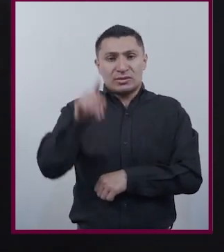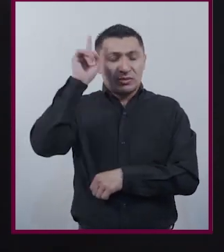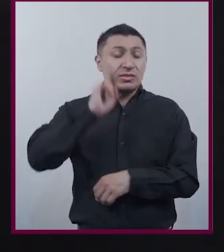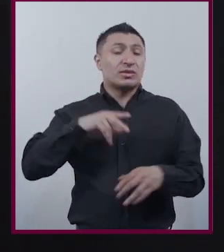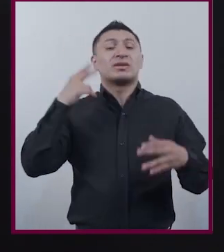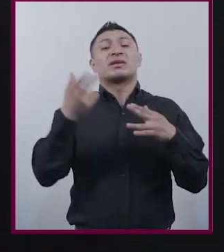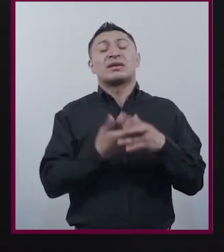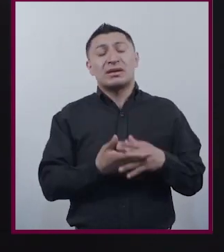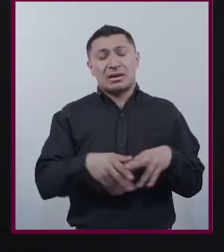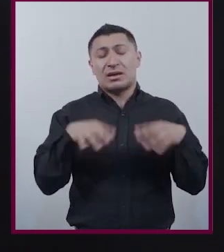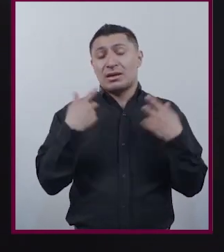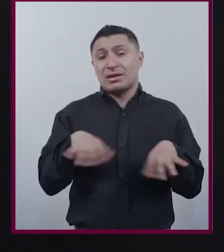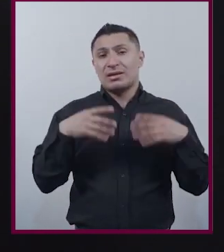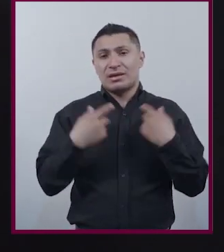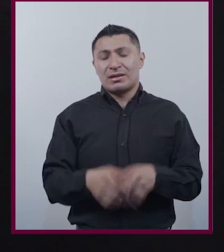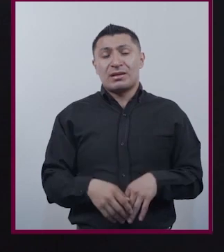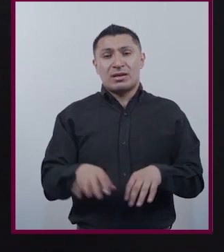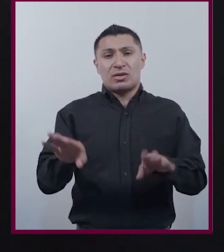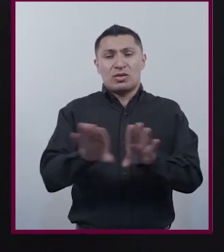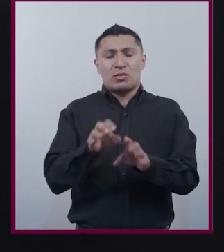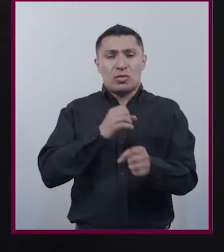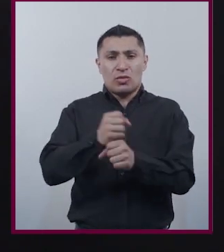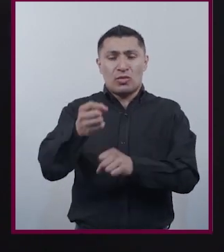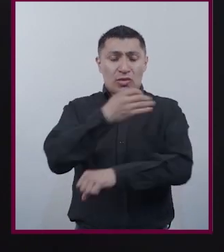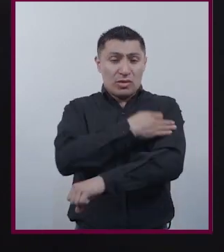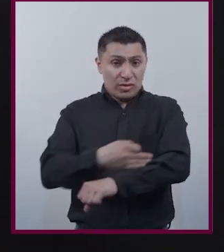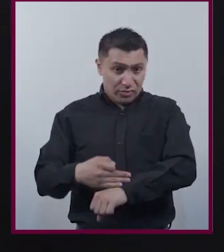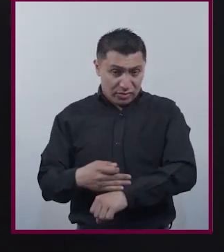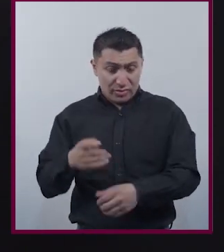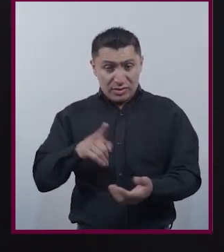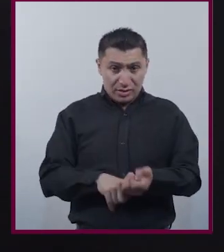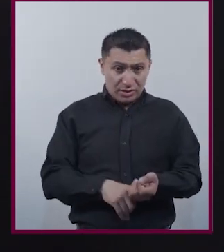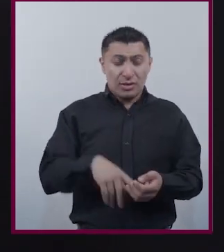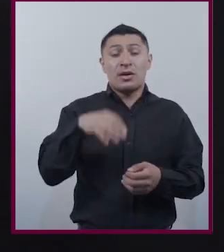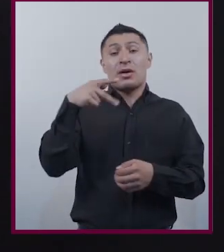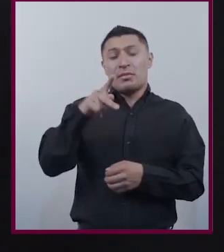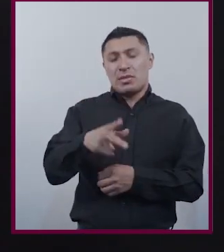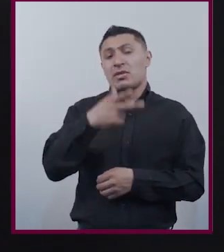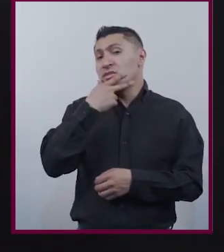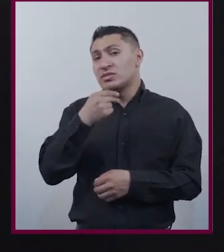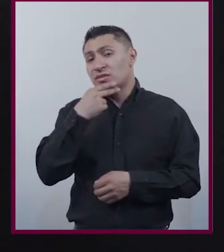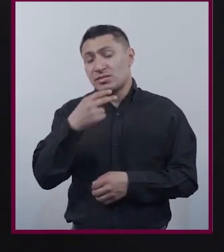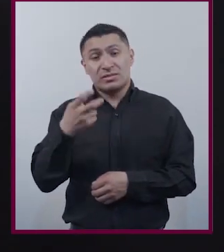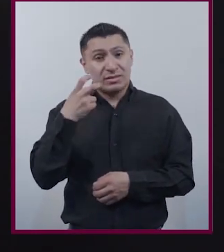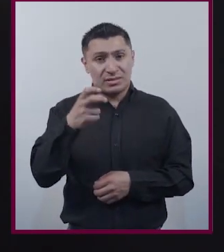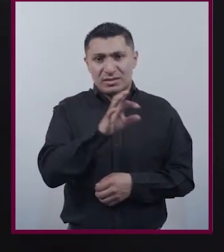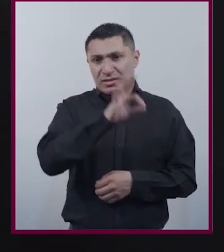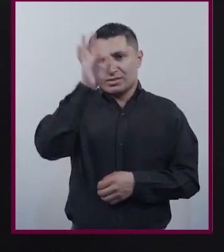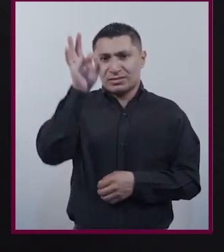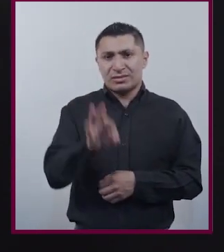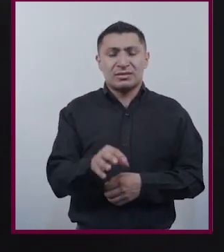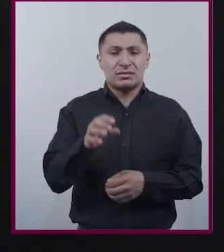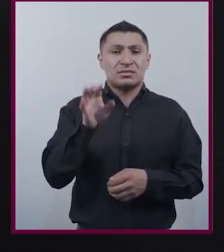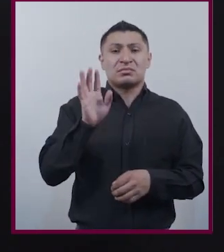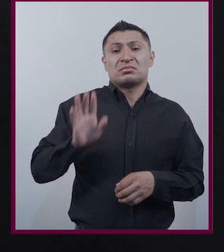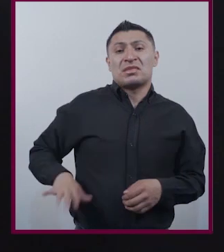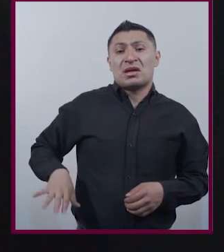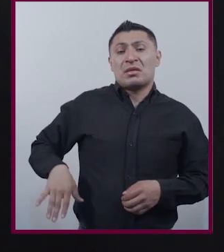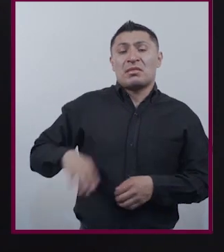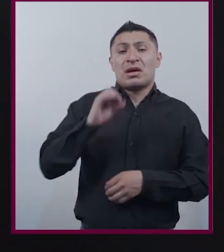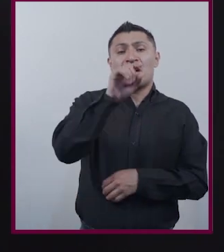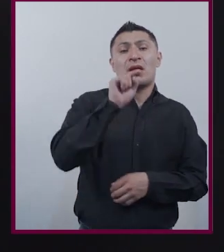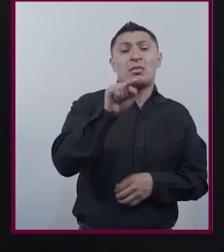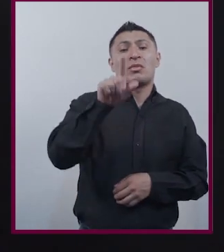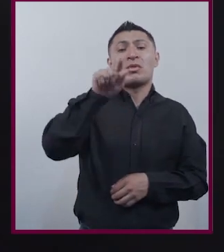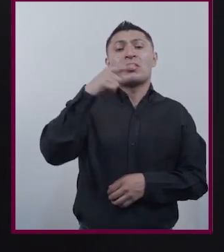asesinadas Registraron Violencia familiar Mientras Que tratándose De los hombres Este porcentaje Solo alcanzó El 0